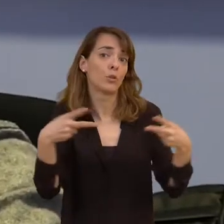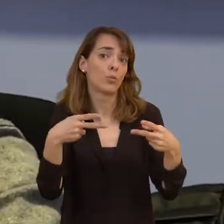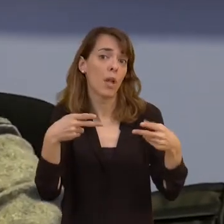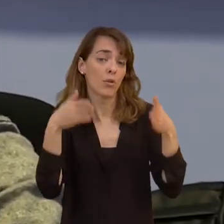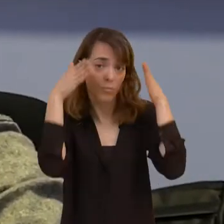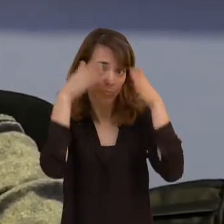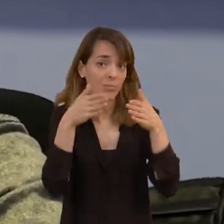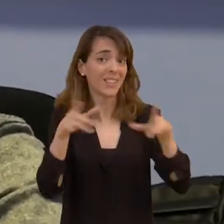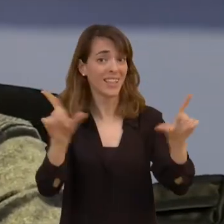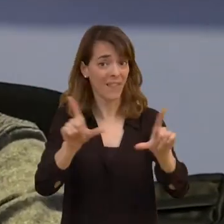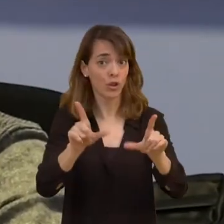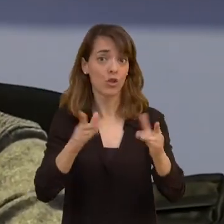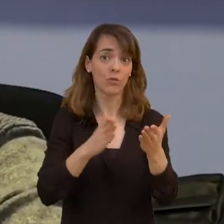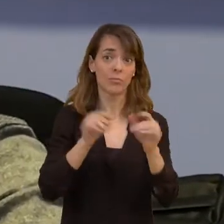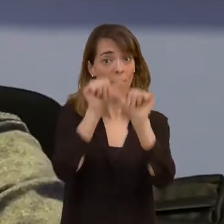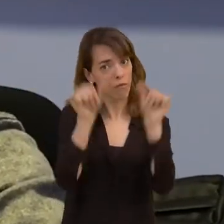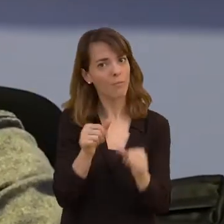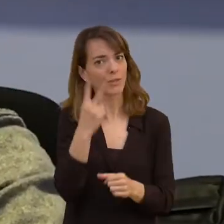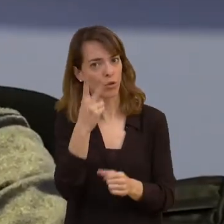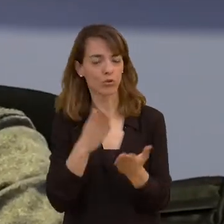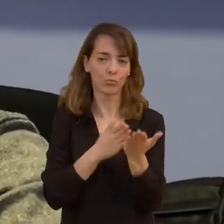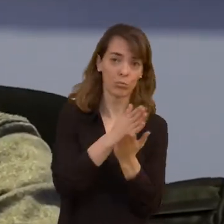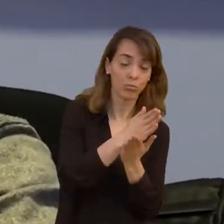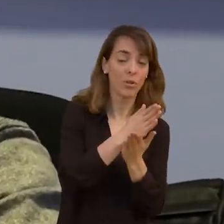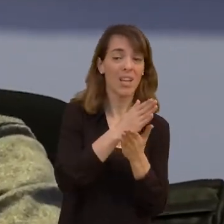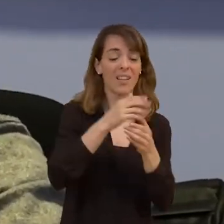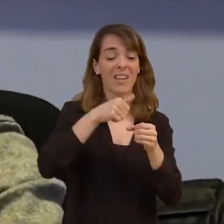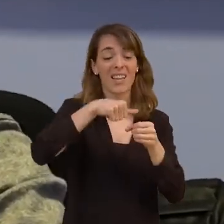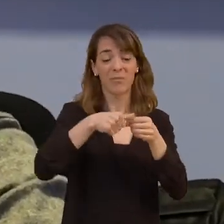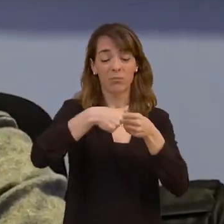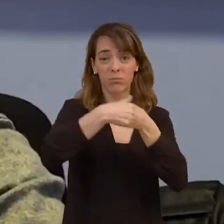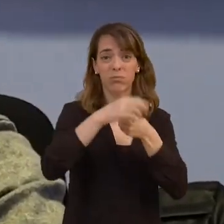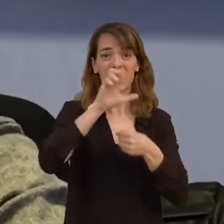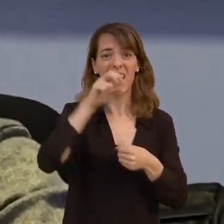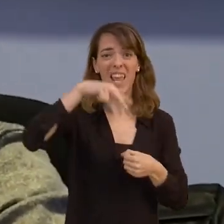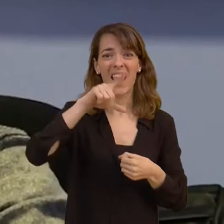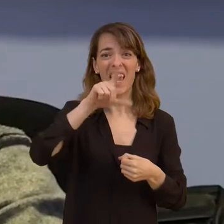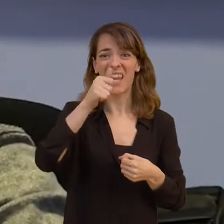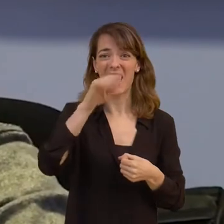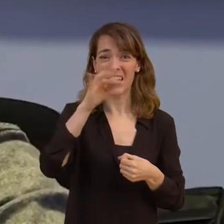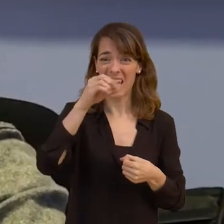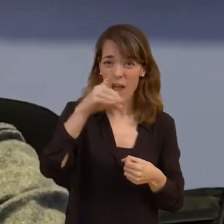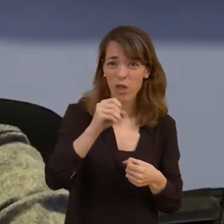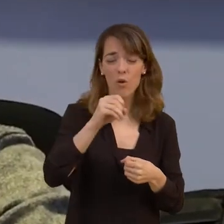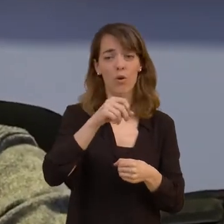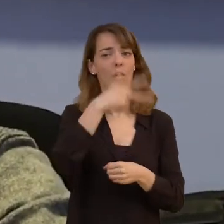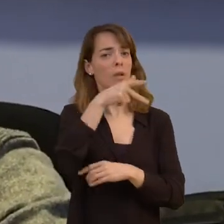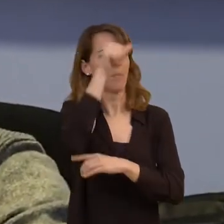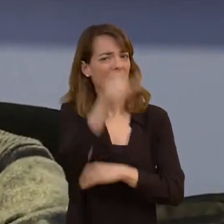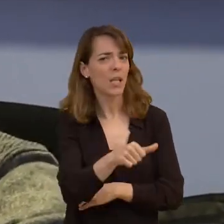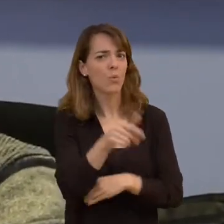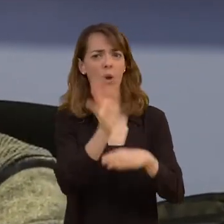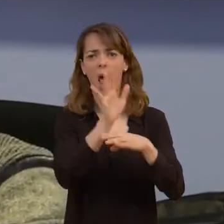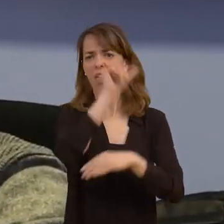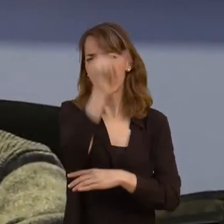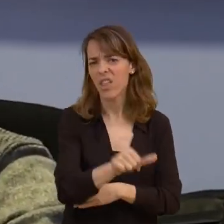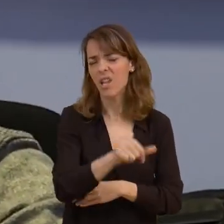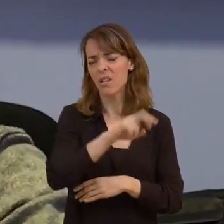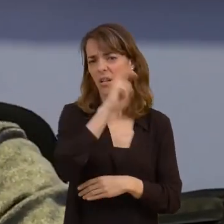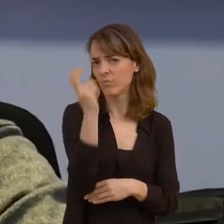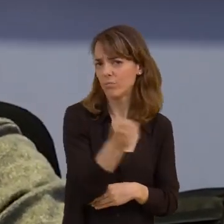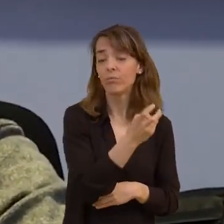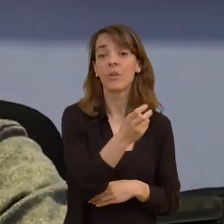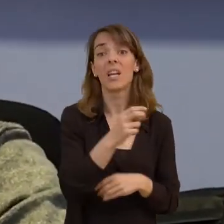subtitulado para televisión en sus dos modalidades La modalidad enlatada, es decir, series, películas, documentales o dibujos animados